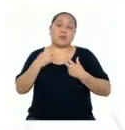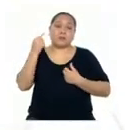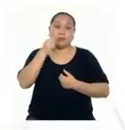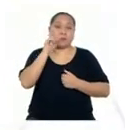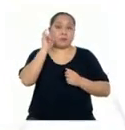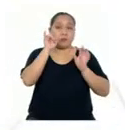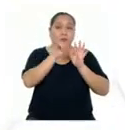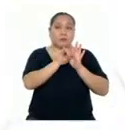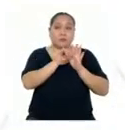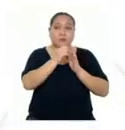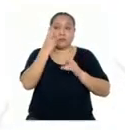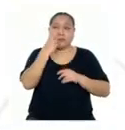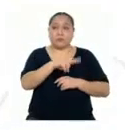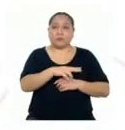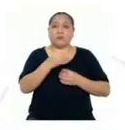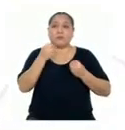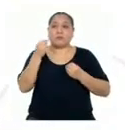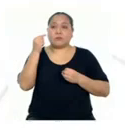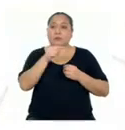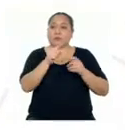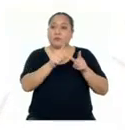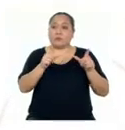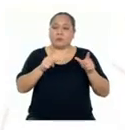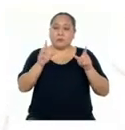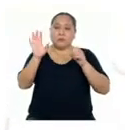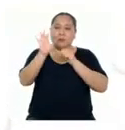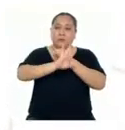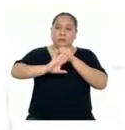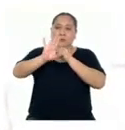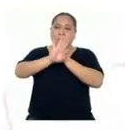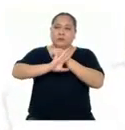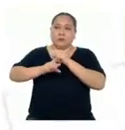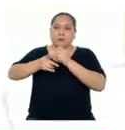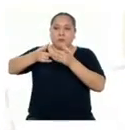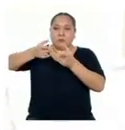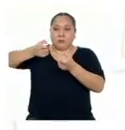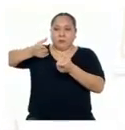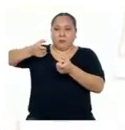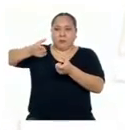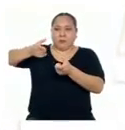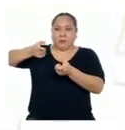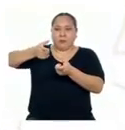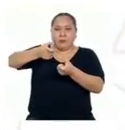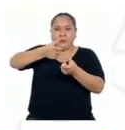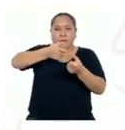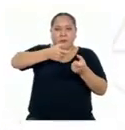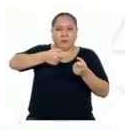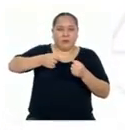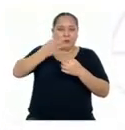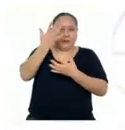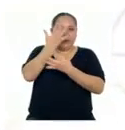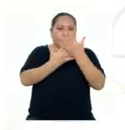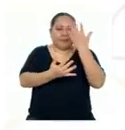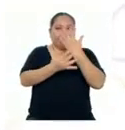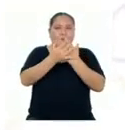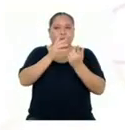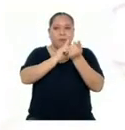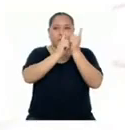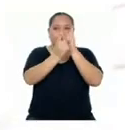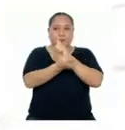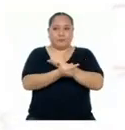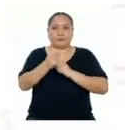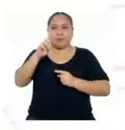podemos ver Cómo en este recinto protegido Las pinzas se convierten en las manos De los operadores Que transforman los